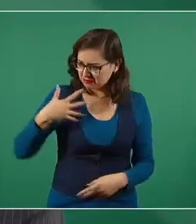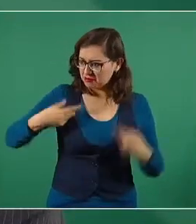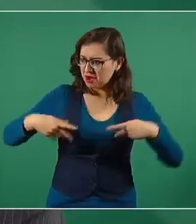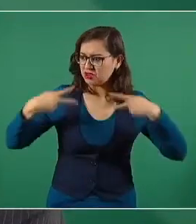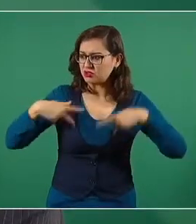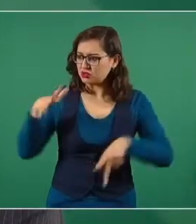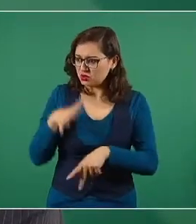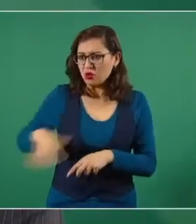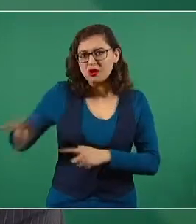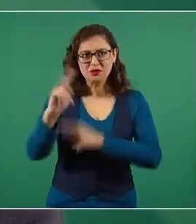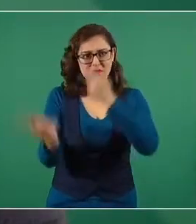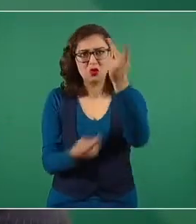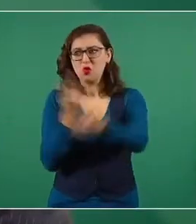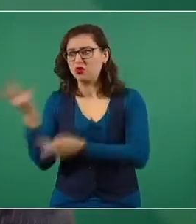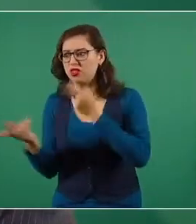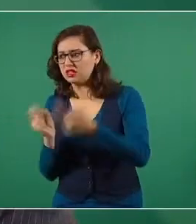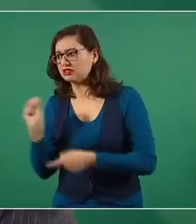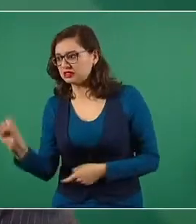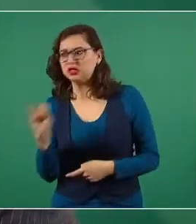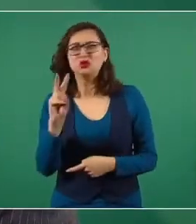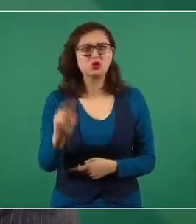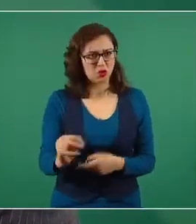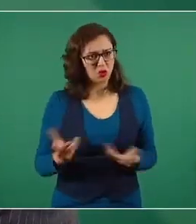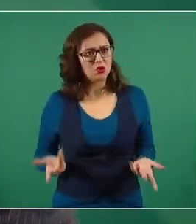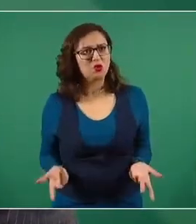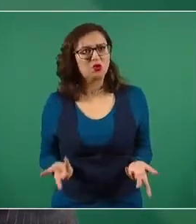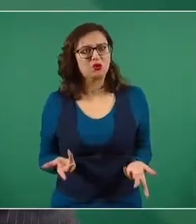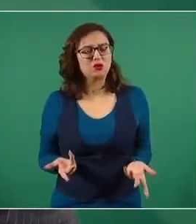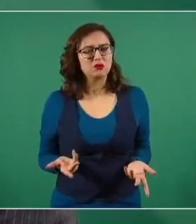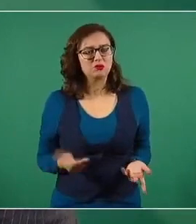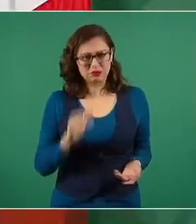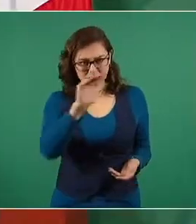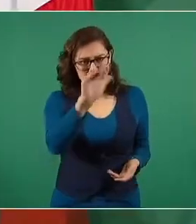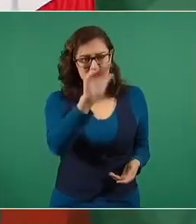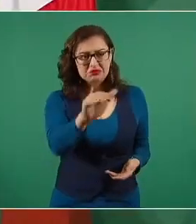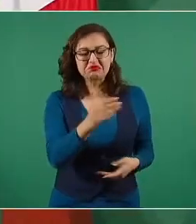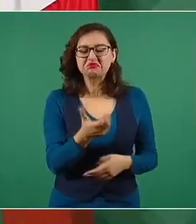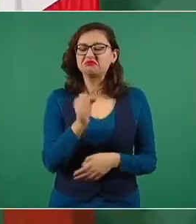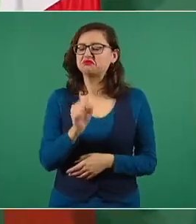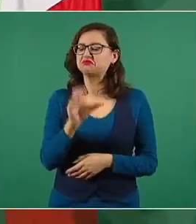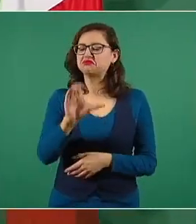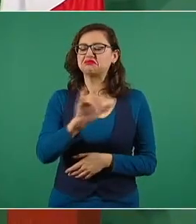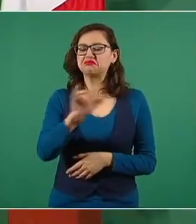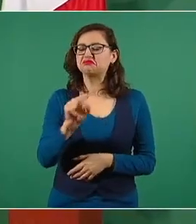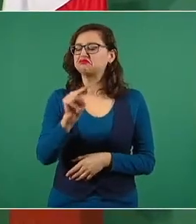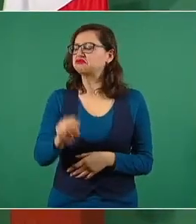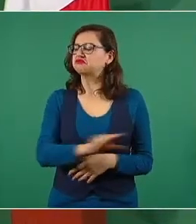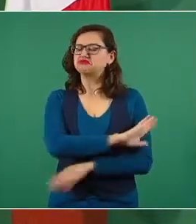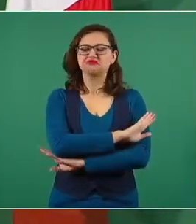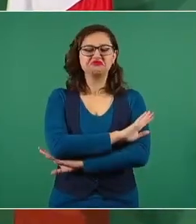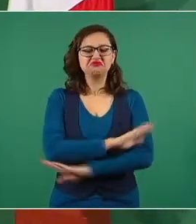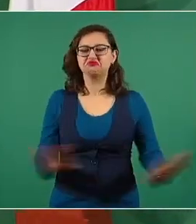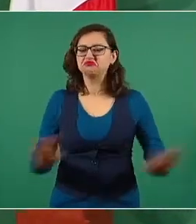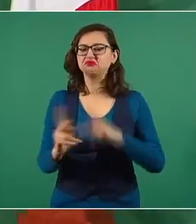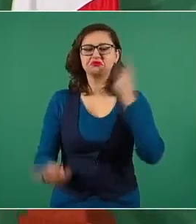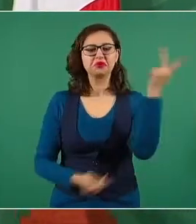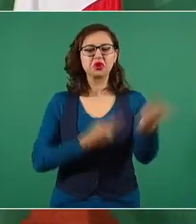y declararon en la Suprema Corte que no procedía.